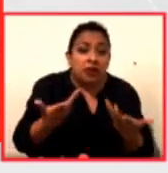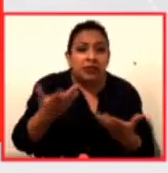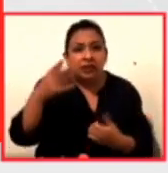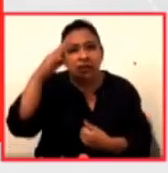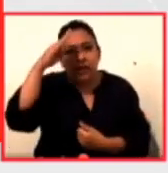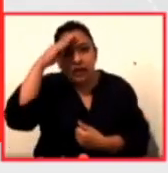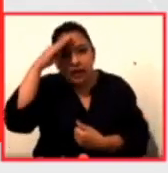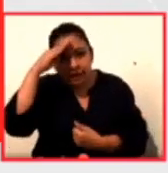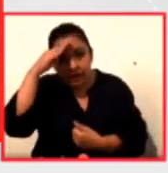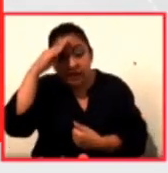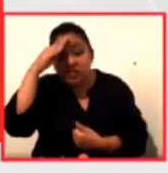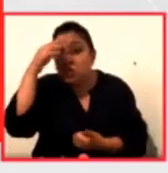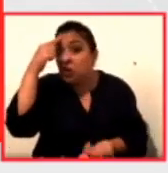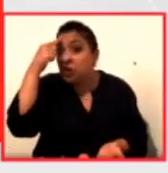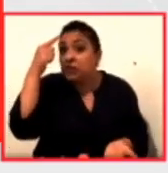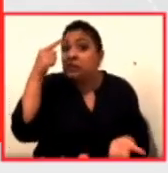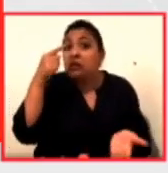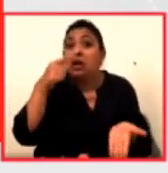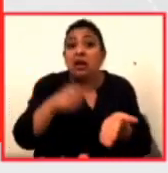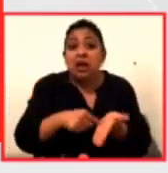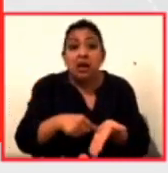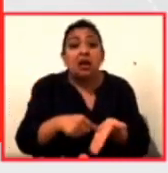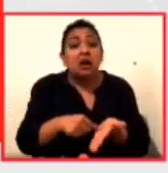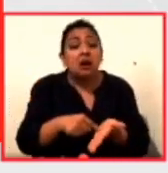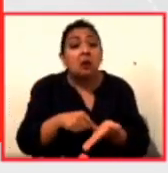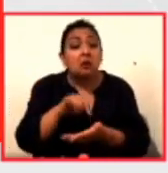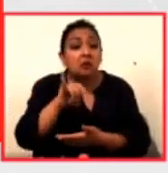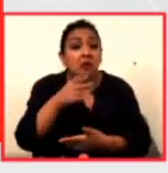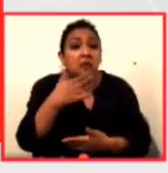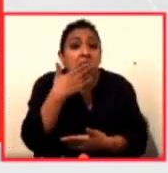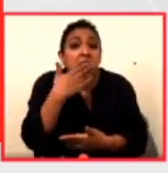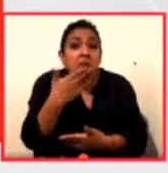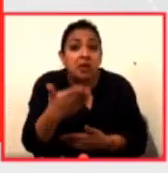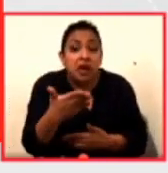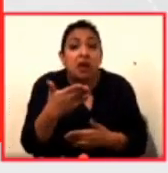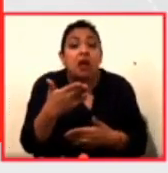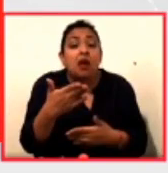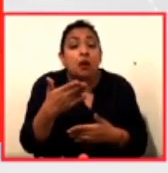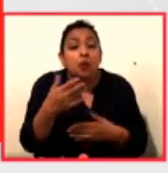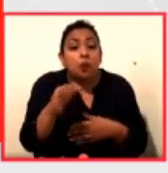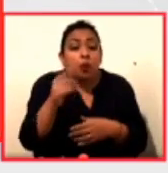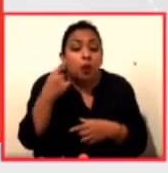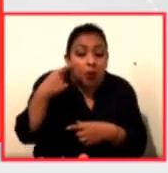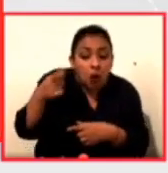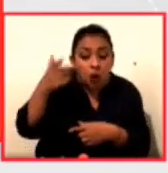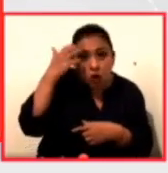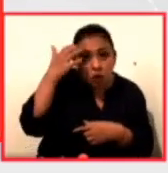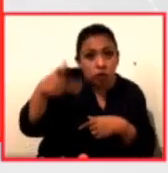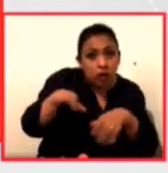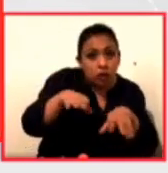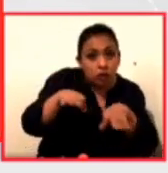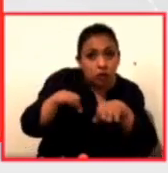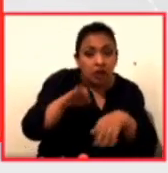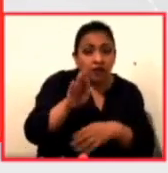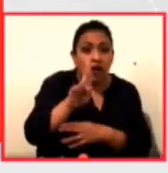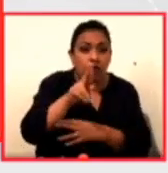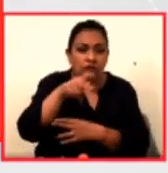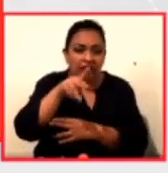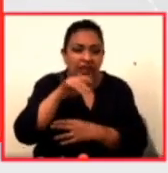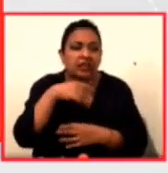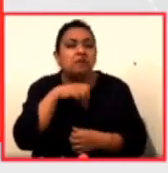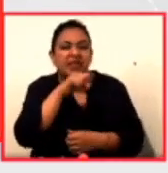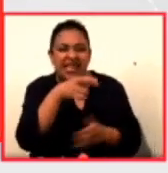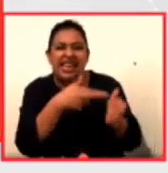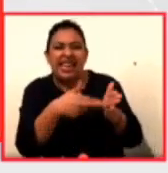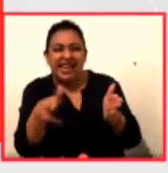Y creo que sería una buena forma de irse acercando al trabajo de Frankie Piña. Exacto. La revista